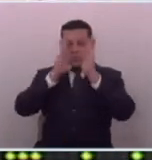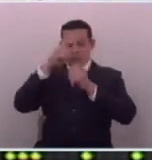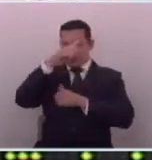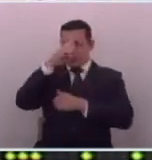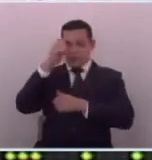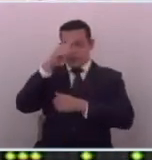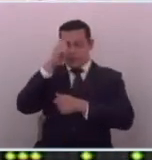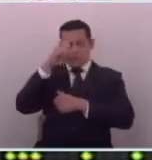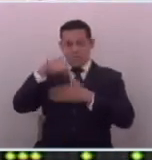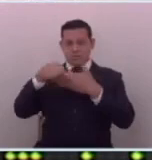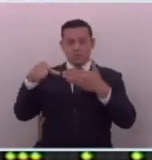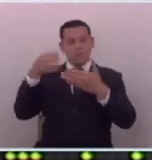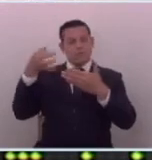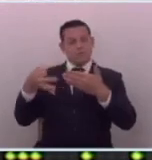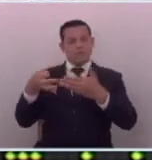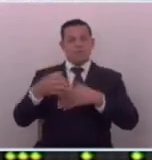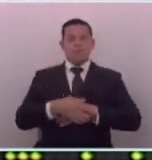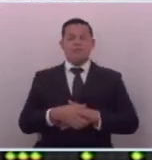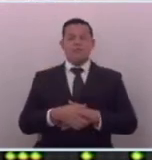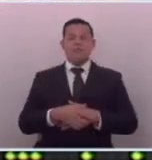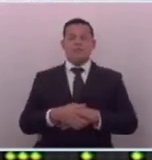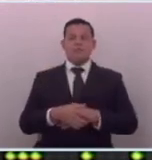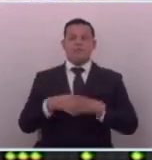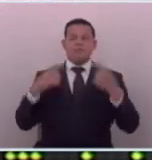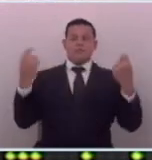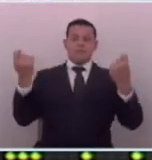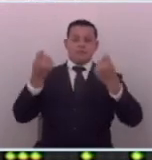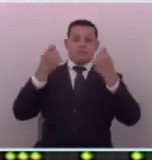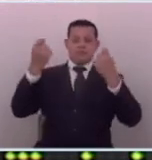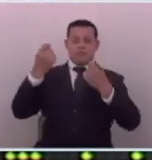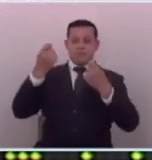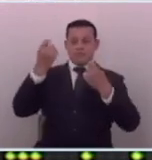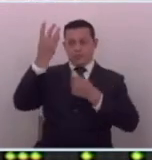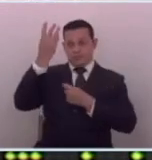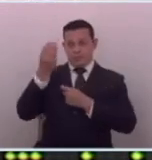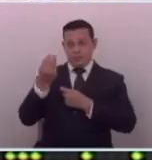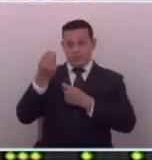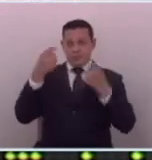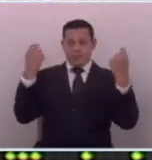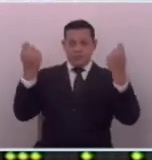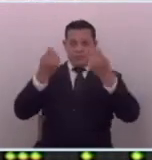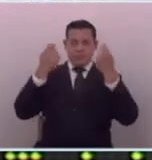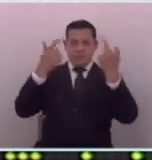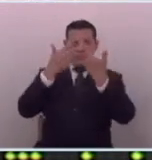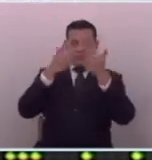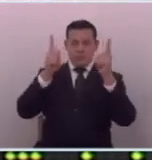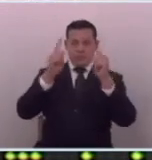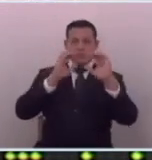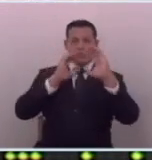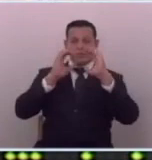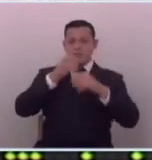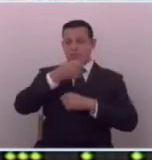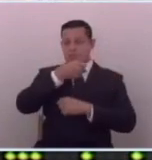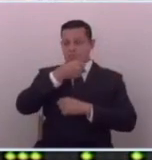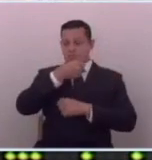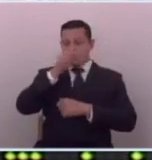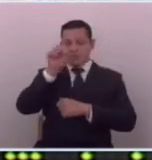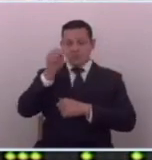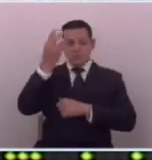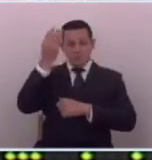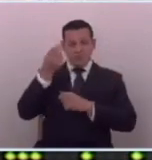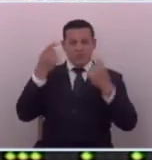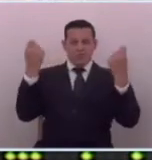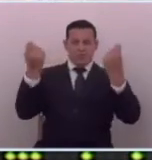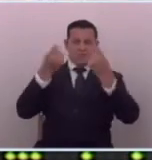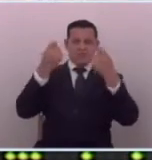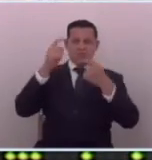legislativo conmemoramos mañana el día internacional de la libertad de prensa este día se